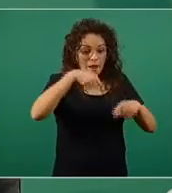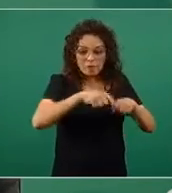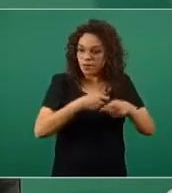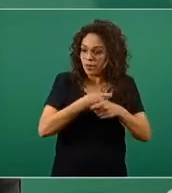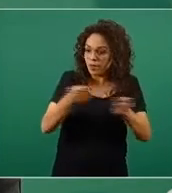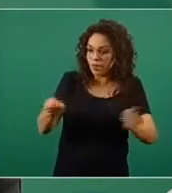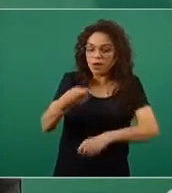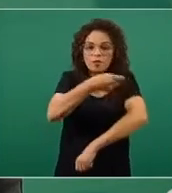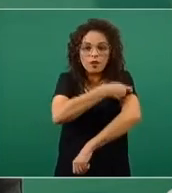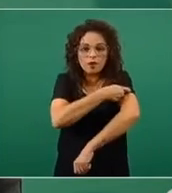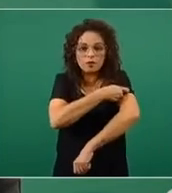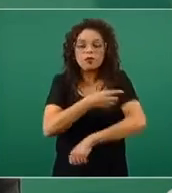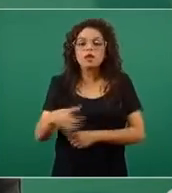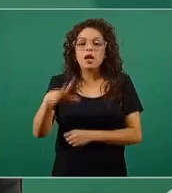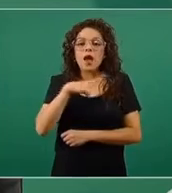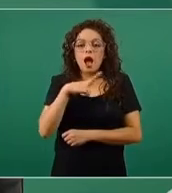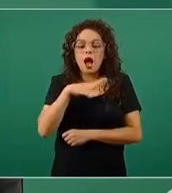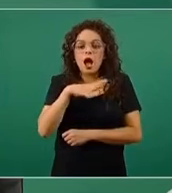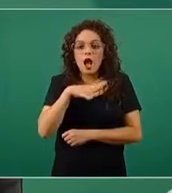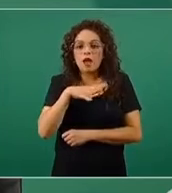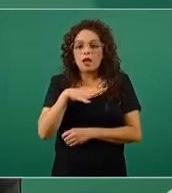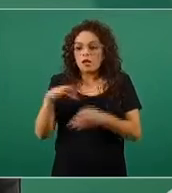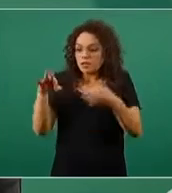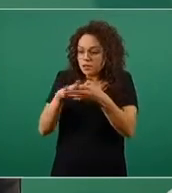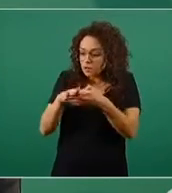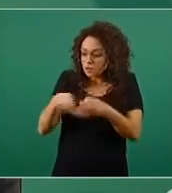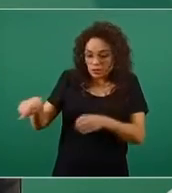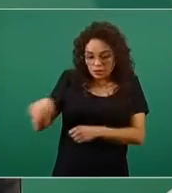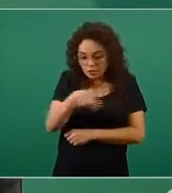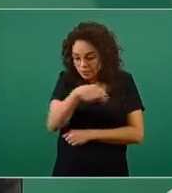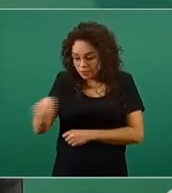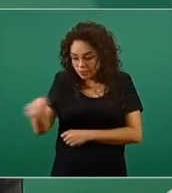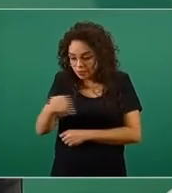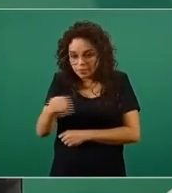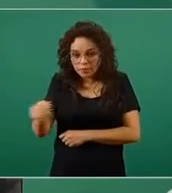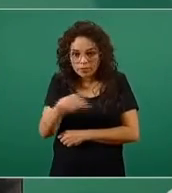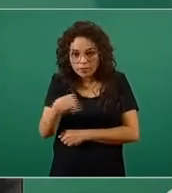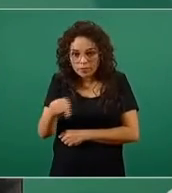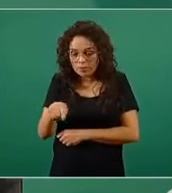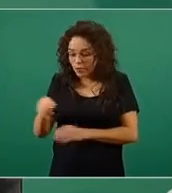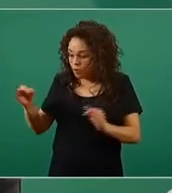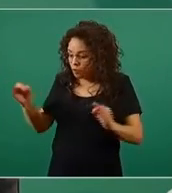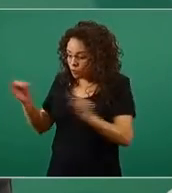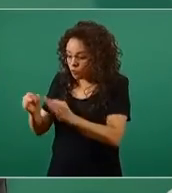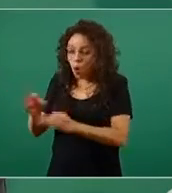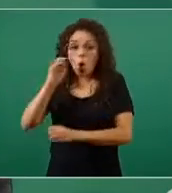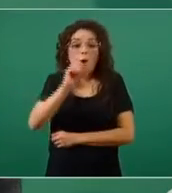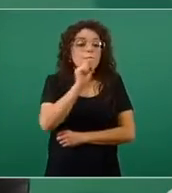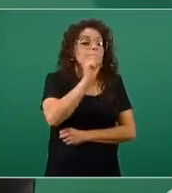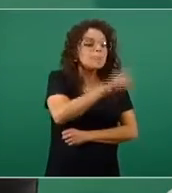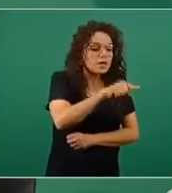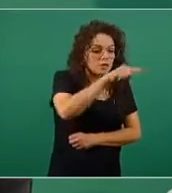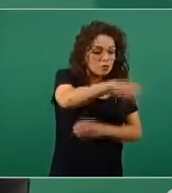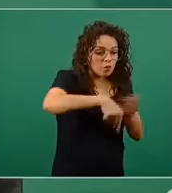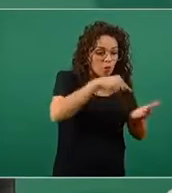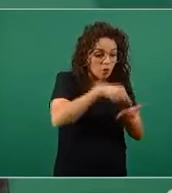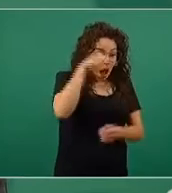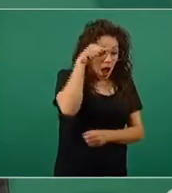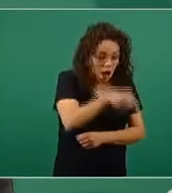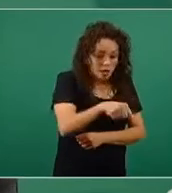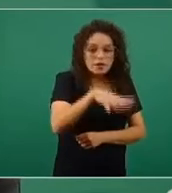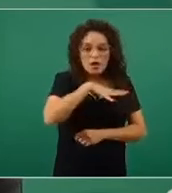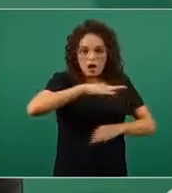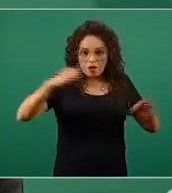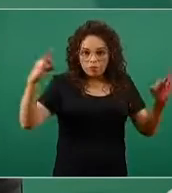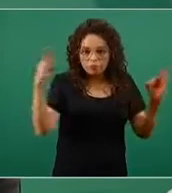posible o en el mismo sitio de vacunación la red de frío, ya sea de ultracongelación o de refrigeración